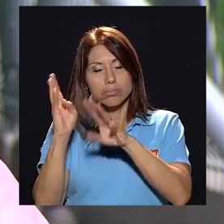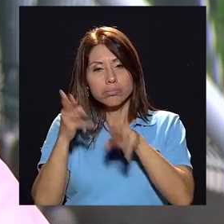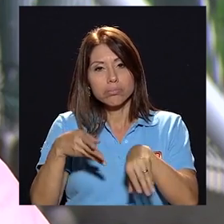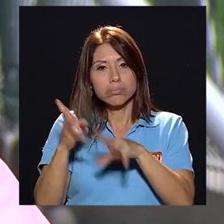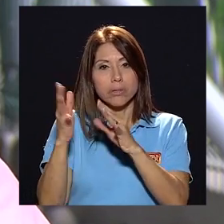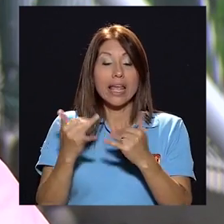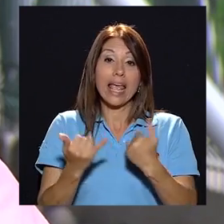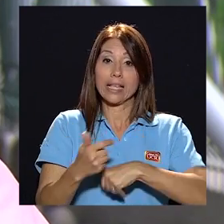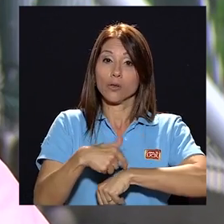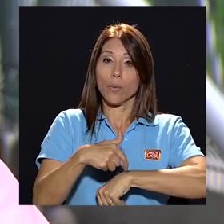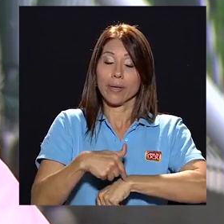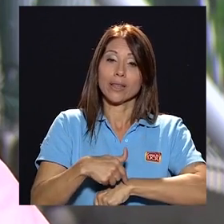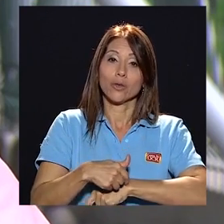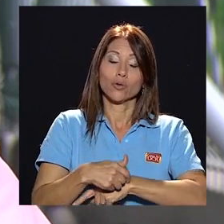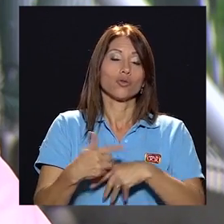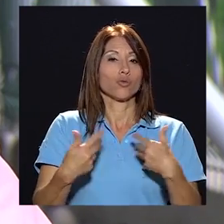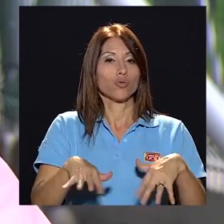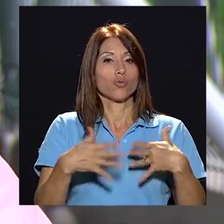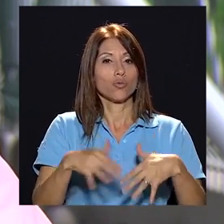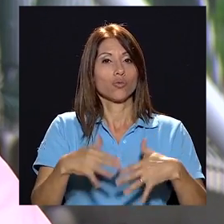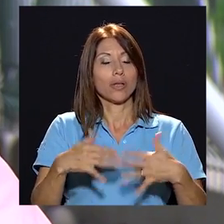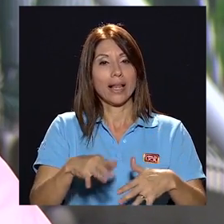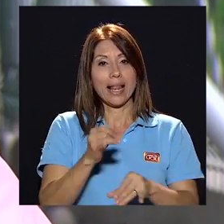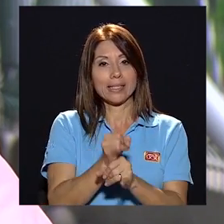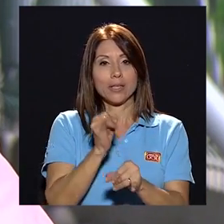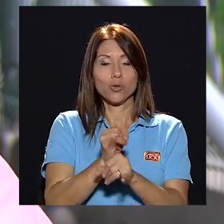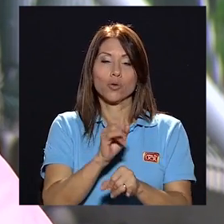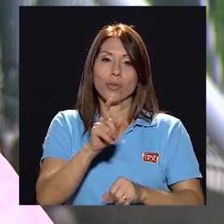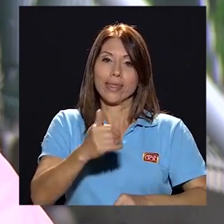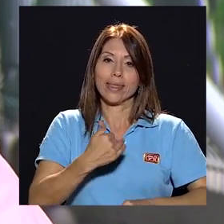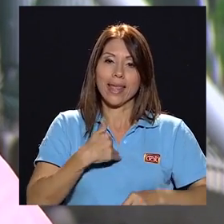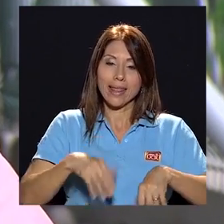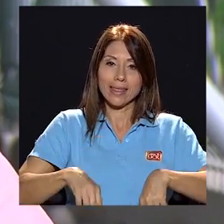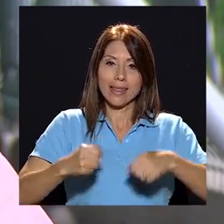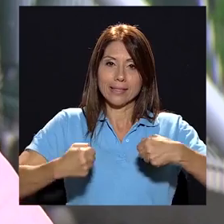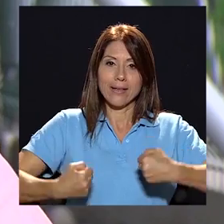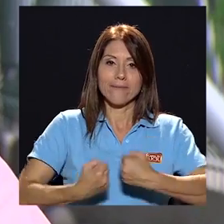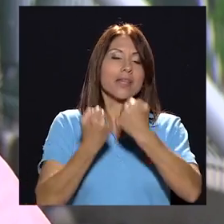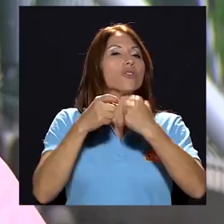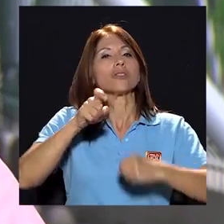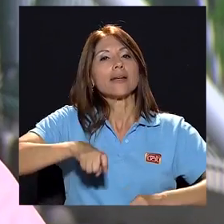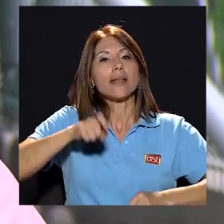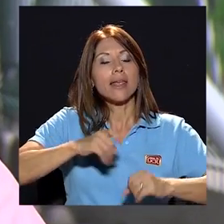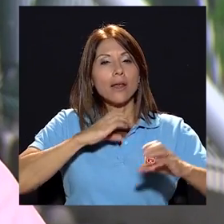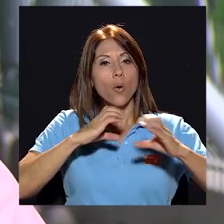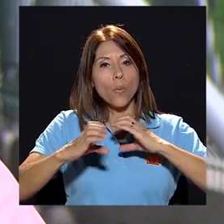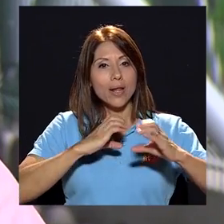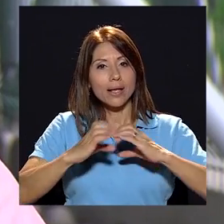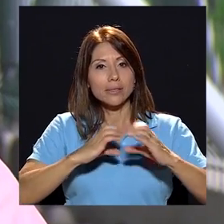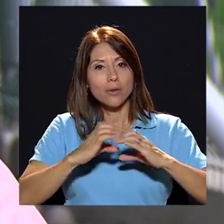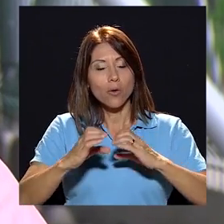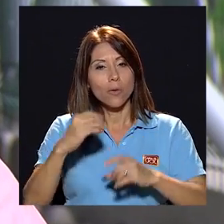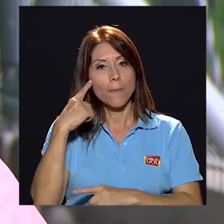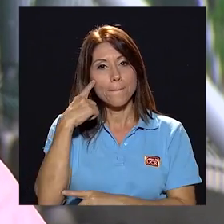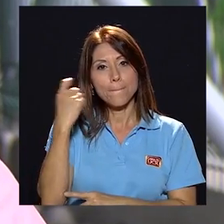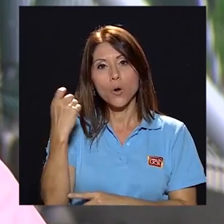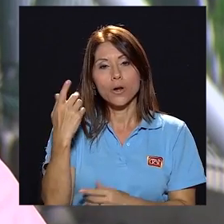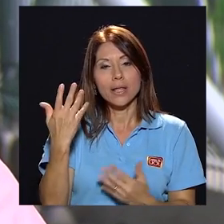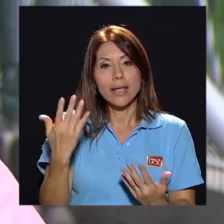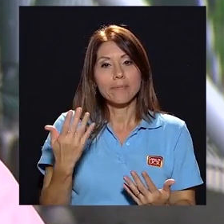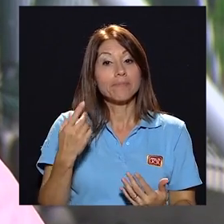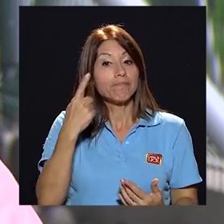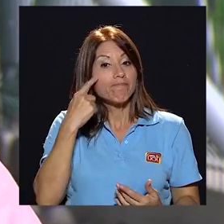y en estos momentos por los desafíos que tiene la institución se requiere fundamentalmente esa comunicación porque